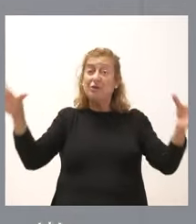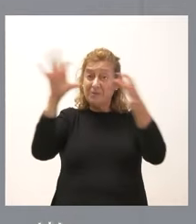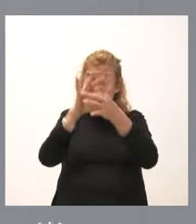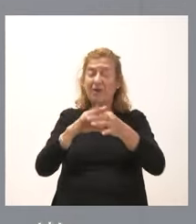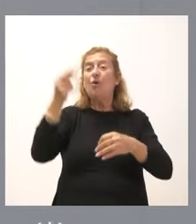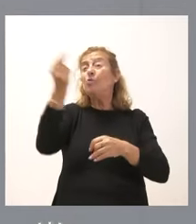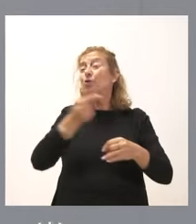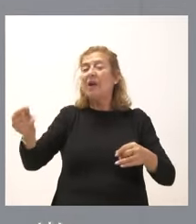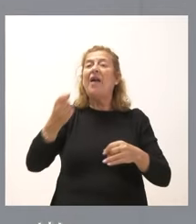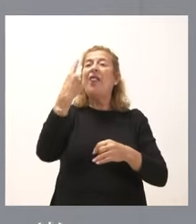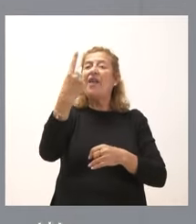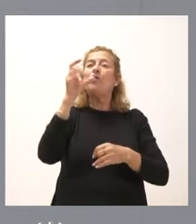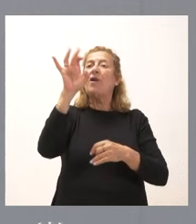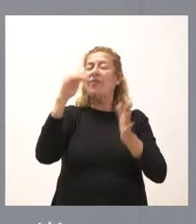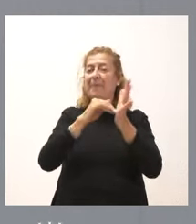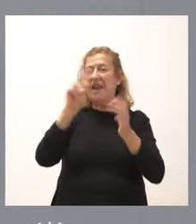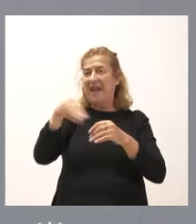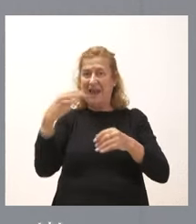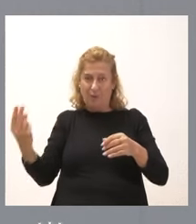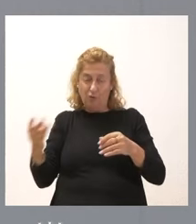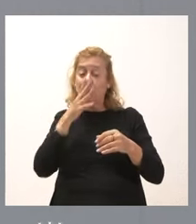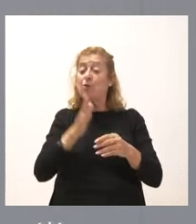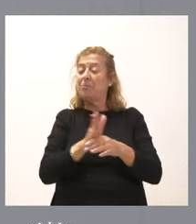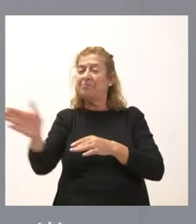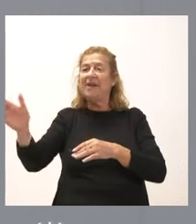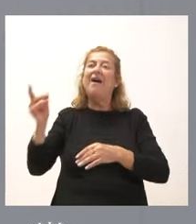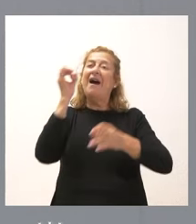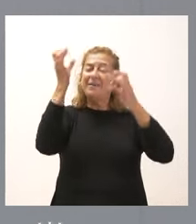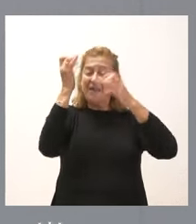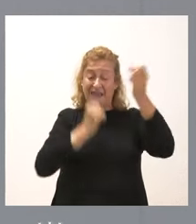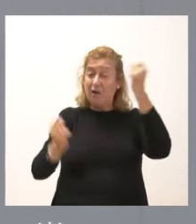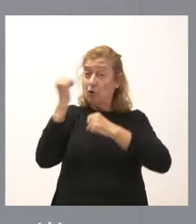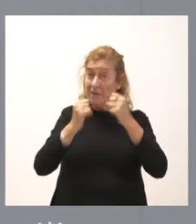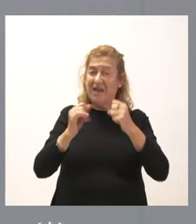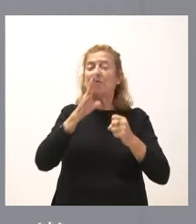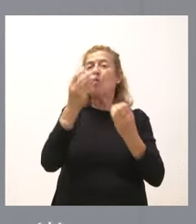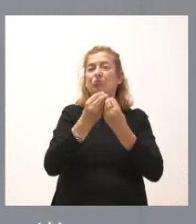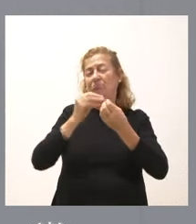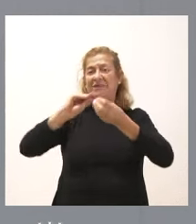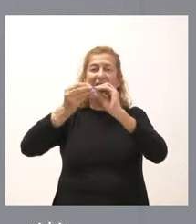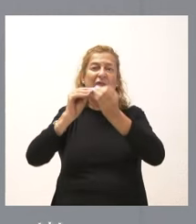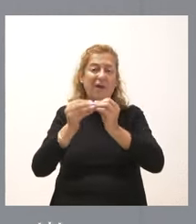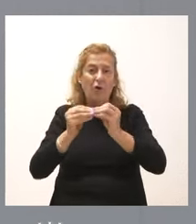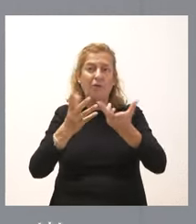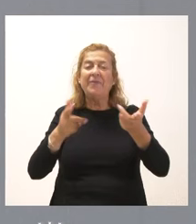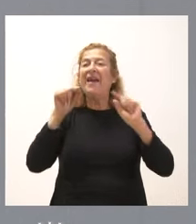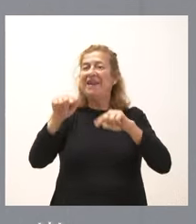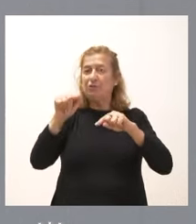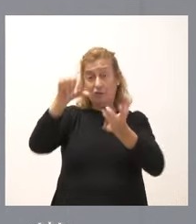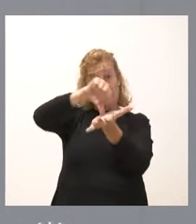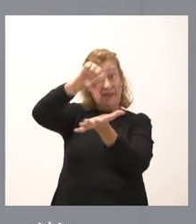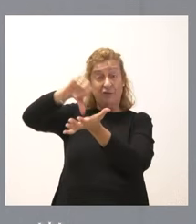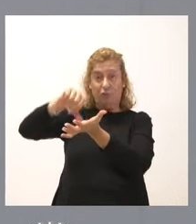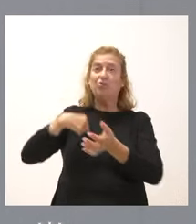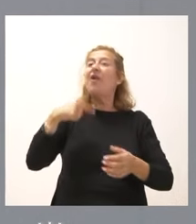euros. Por un lado, es incentivar actividades económicas mediante la instalación de estos centros que,